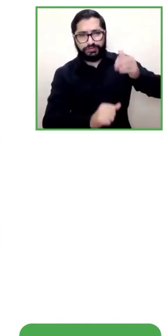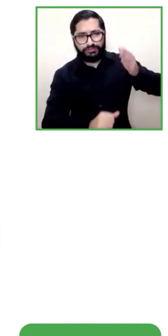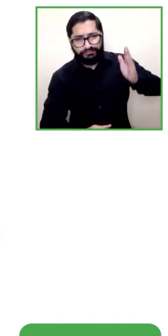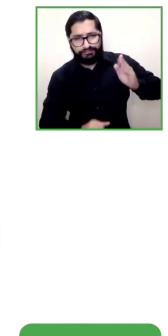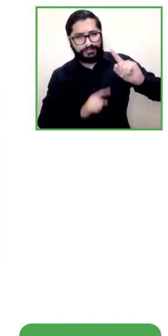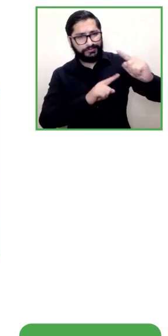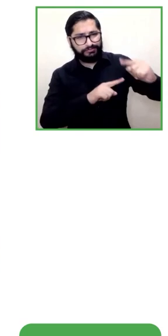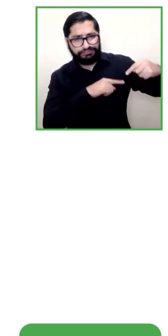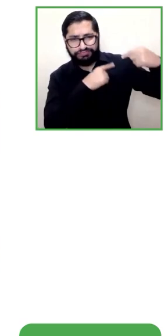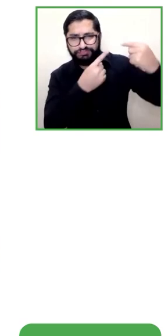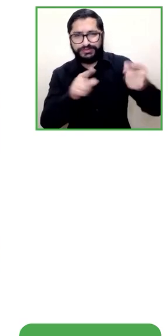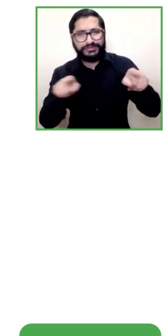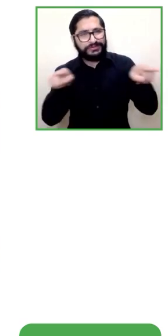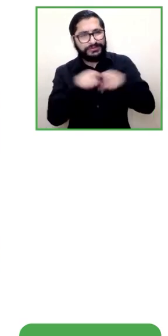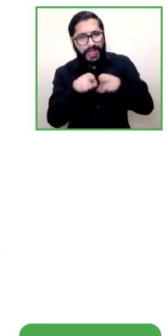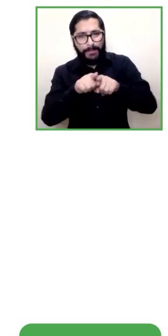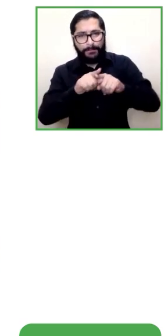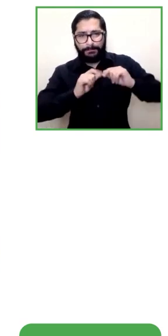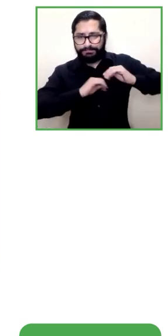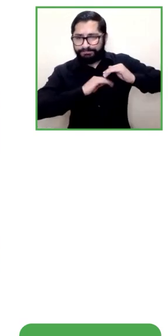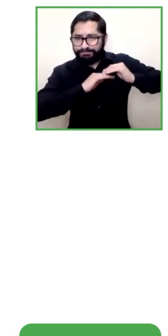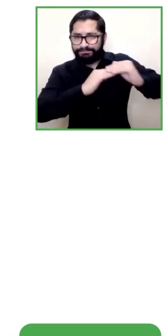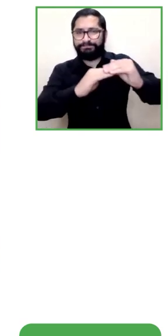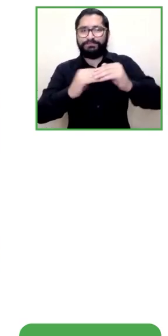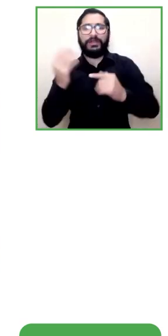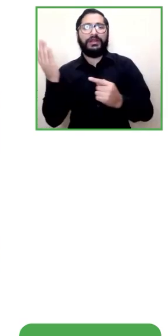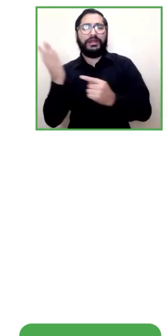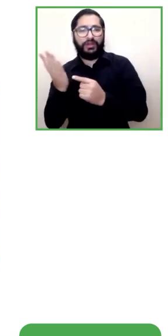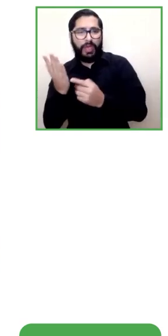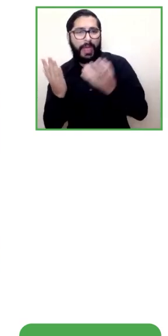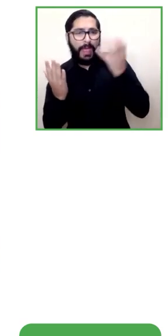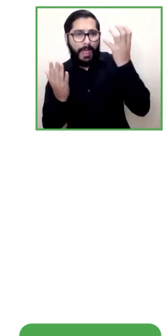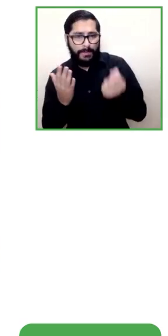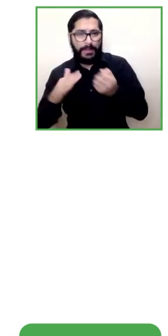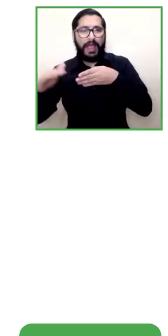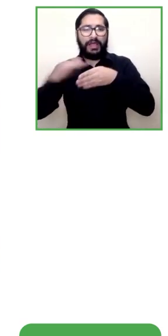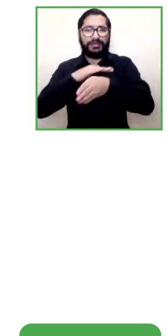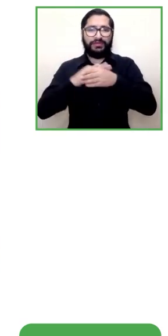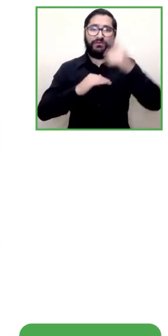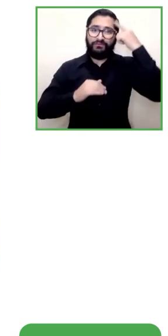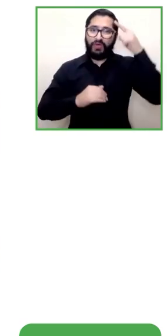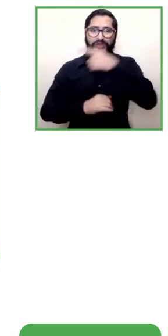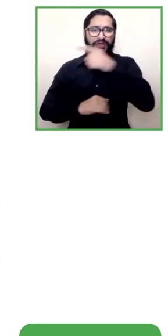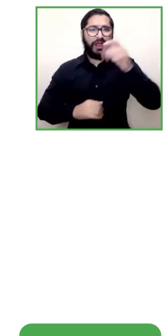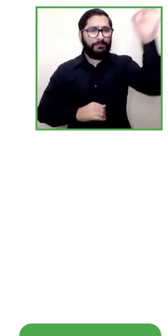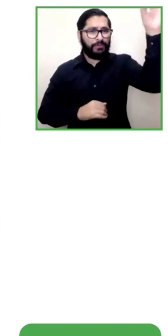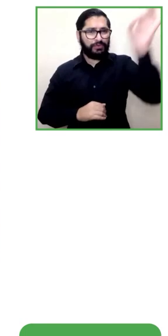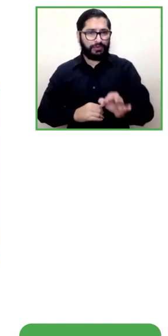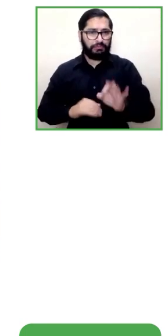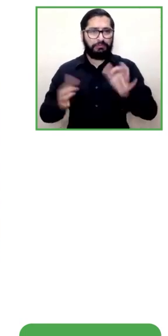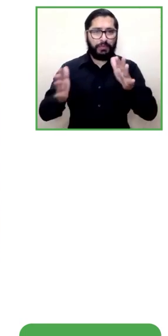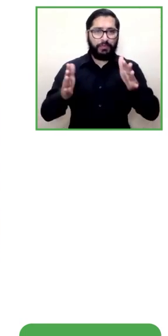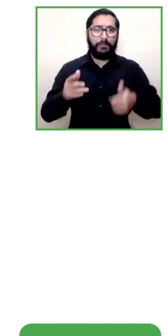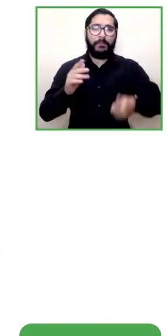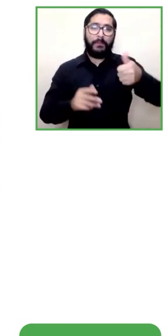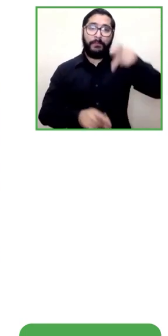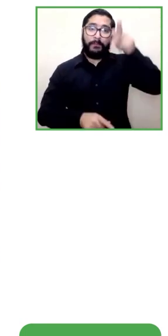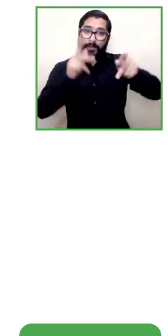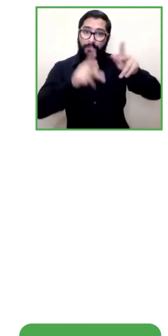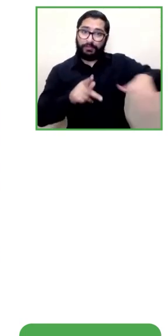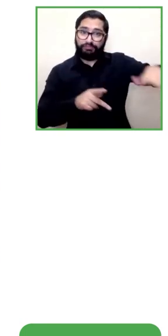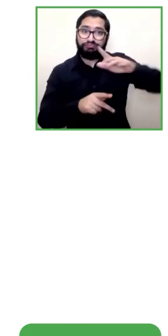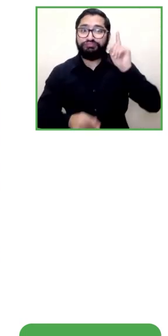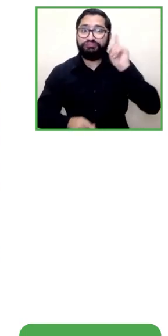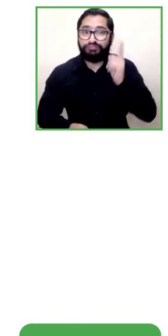accesibilidad estamos hablando de que mensualmente las personas sordas hacen 40 mil relevos de llamadas y 2 mil